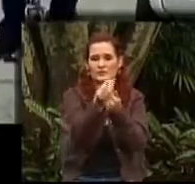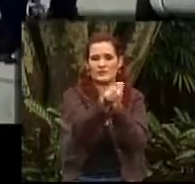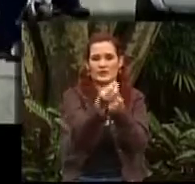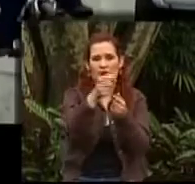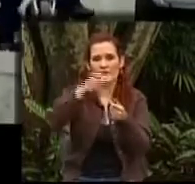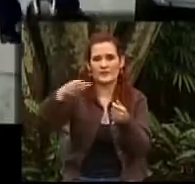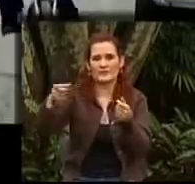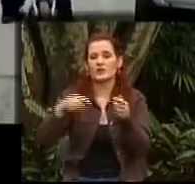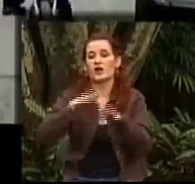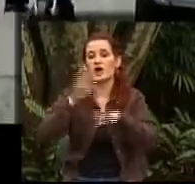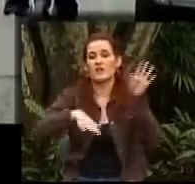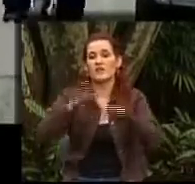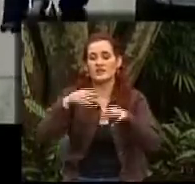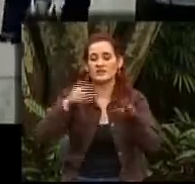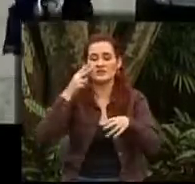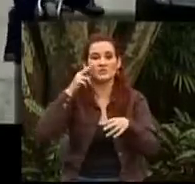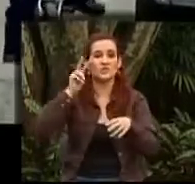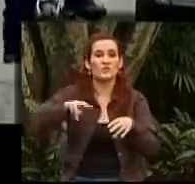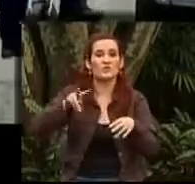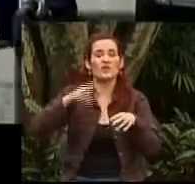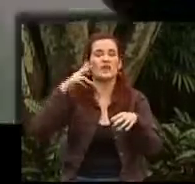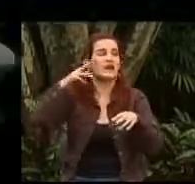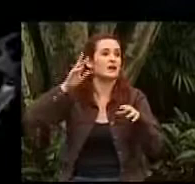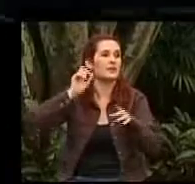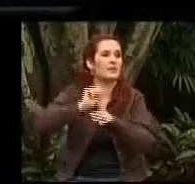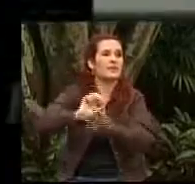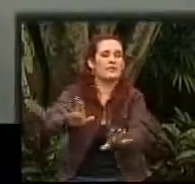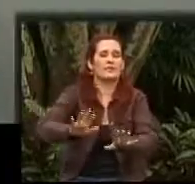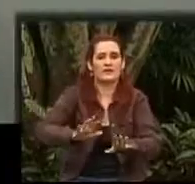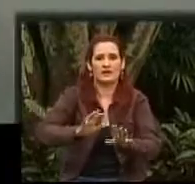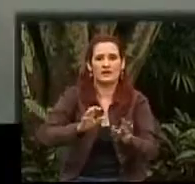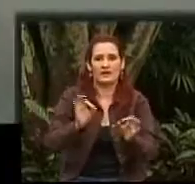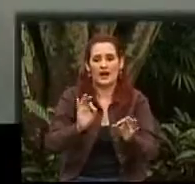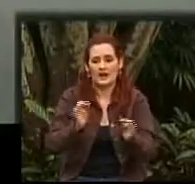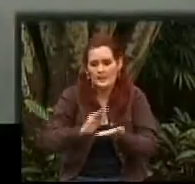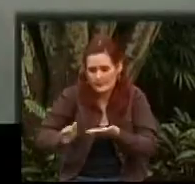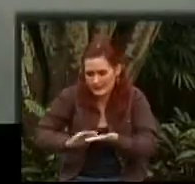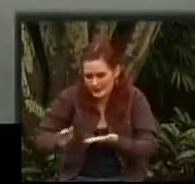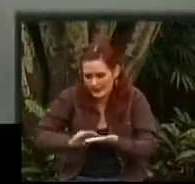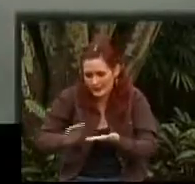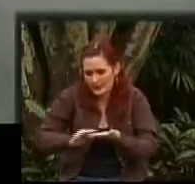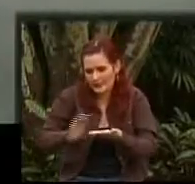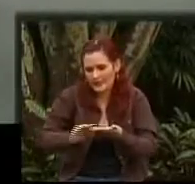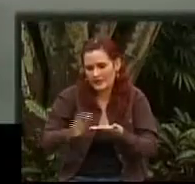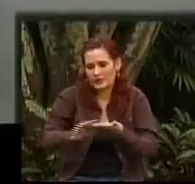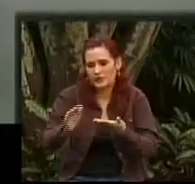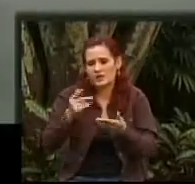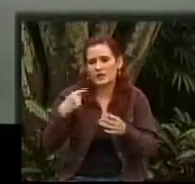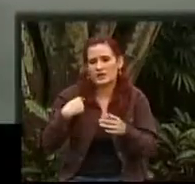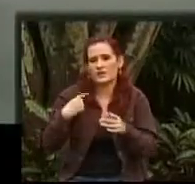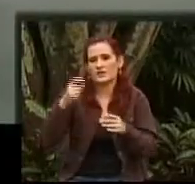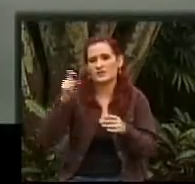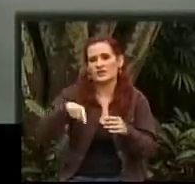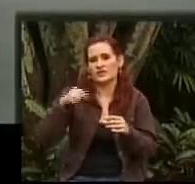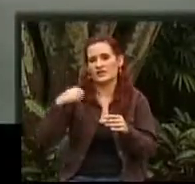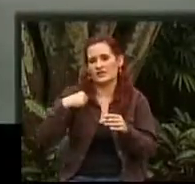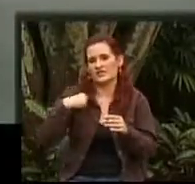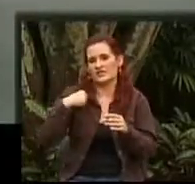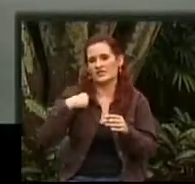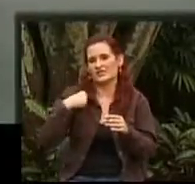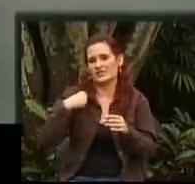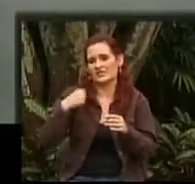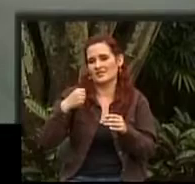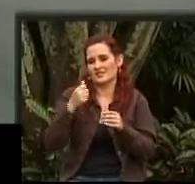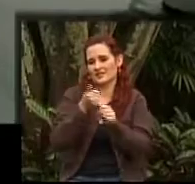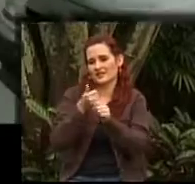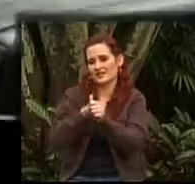y lo tumban a uno, muchas veces lo empujan y dicen que perdón, que perdón, cayendo la distancia que ellos tienen, siempre